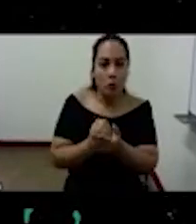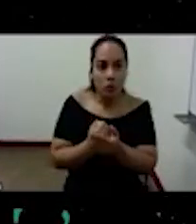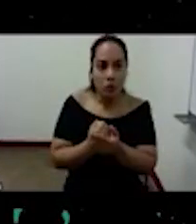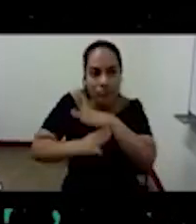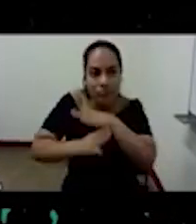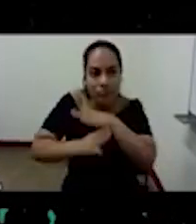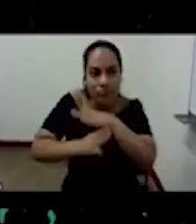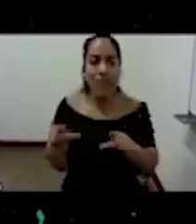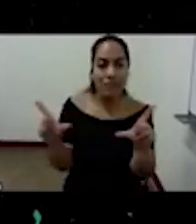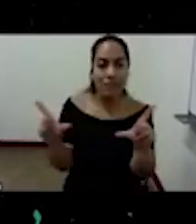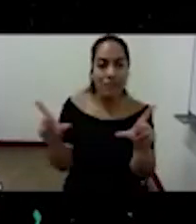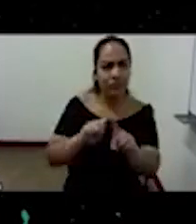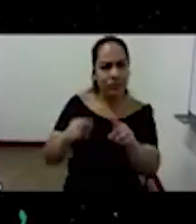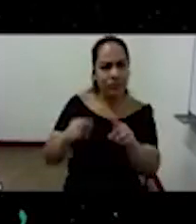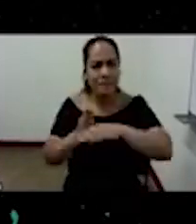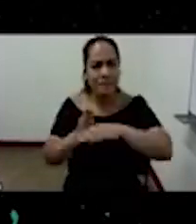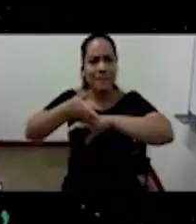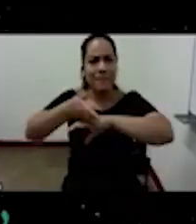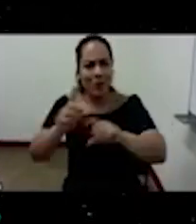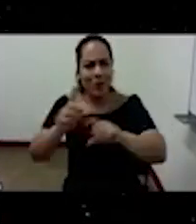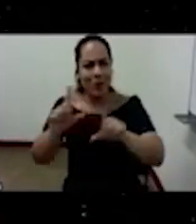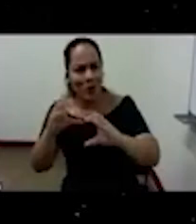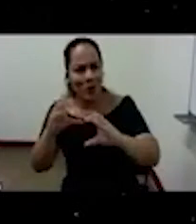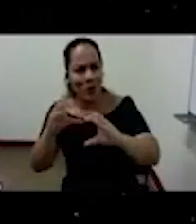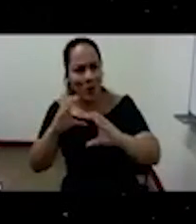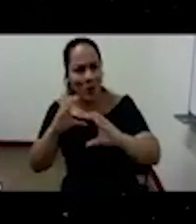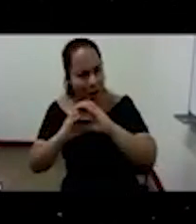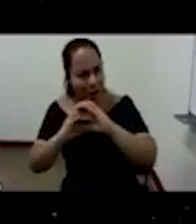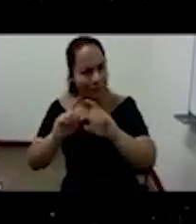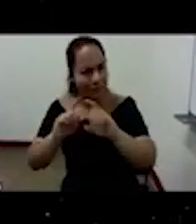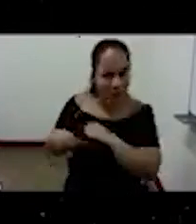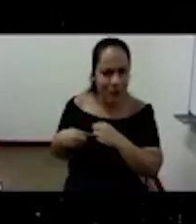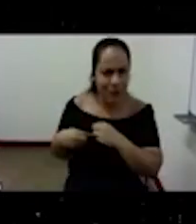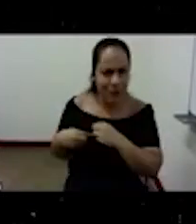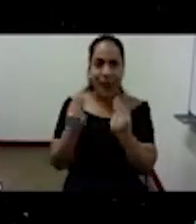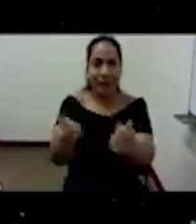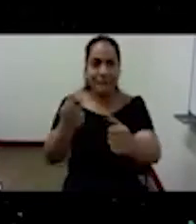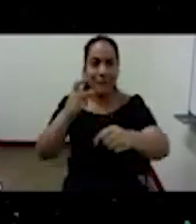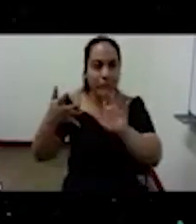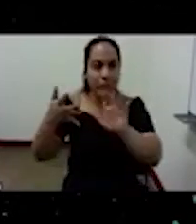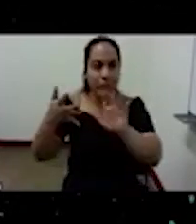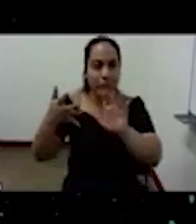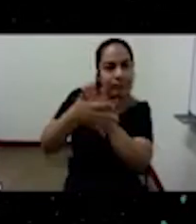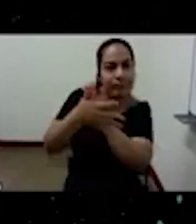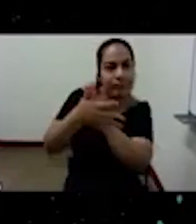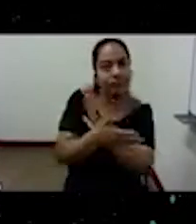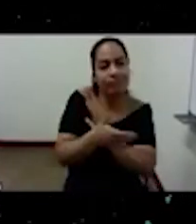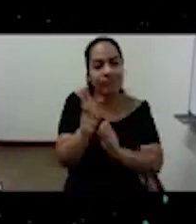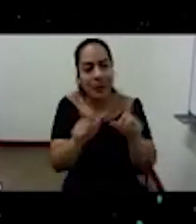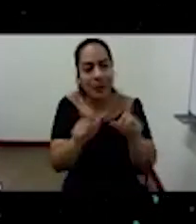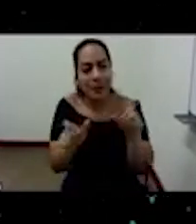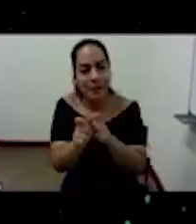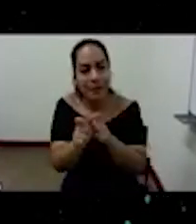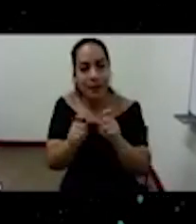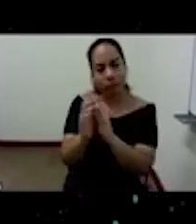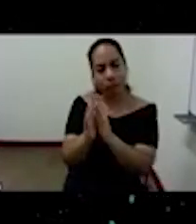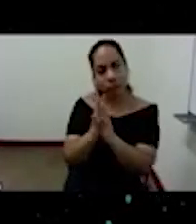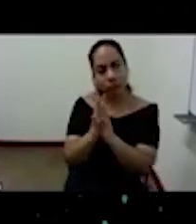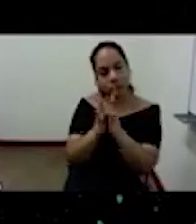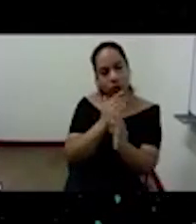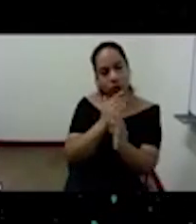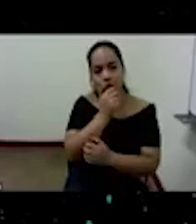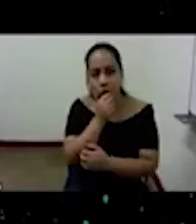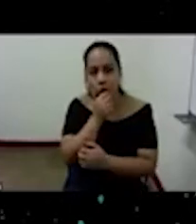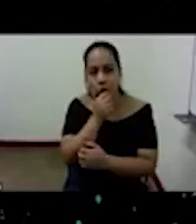comunicacionales hiper veloces de la red digital esta